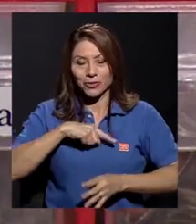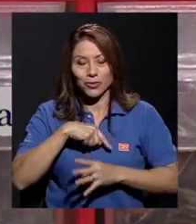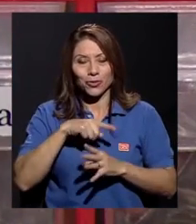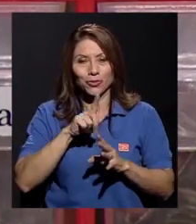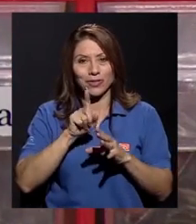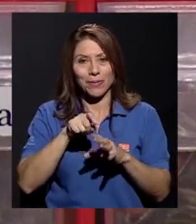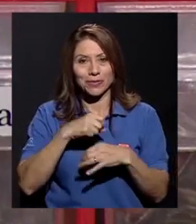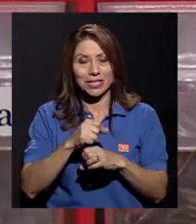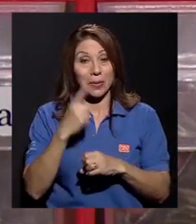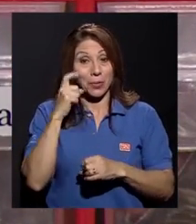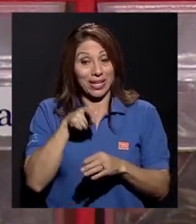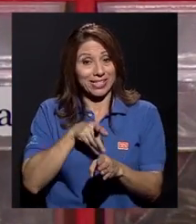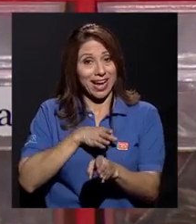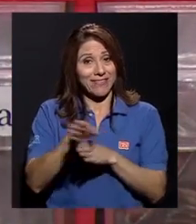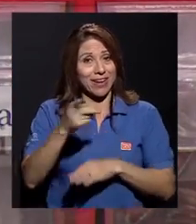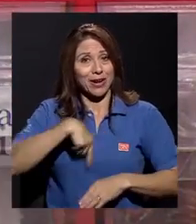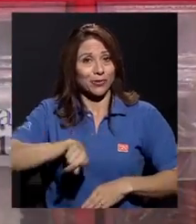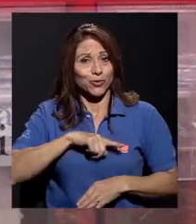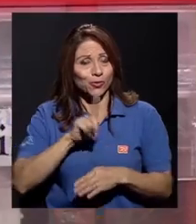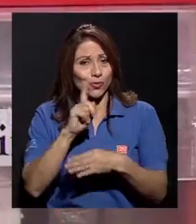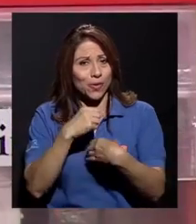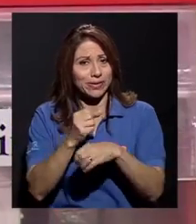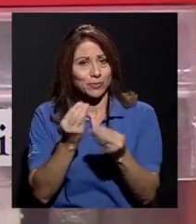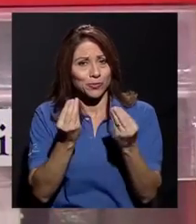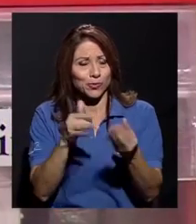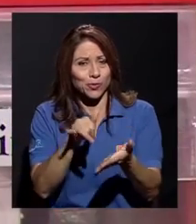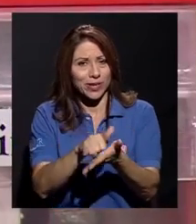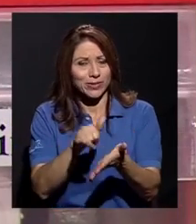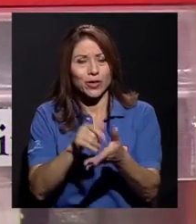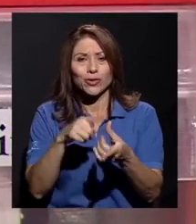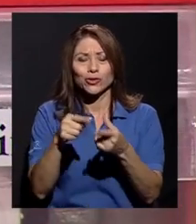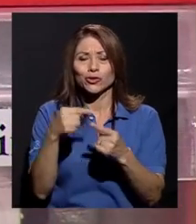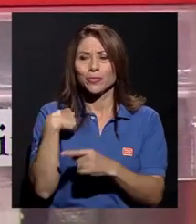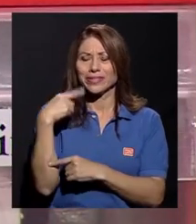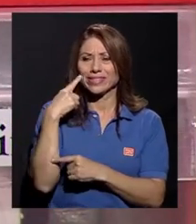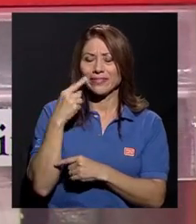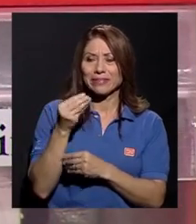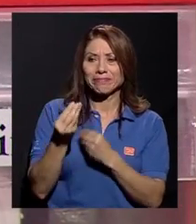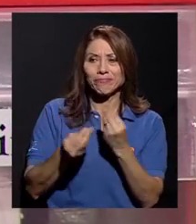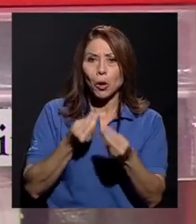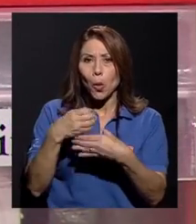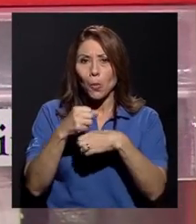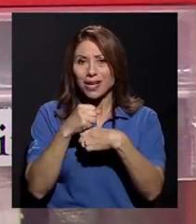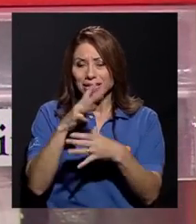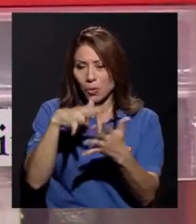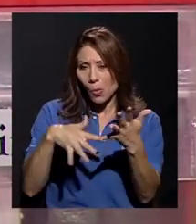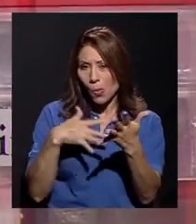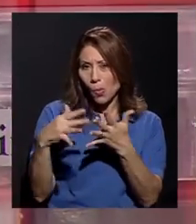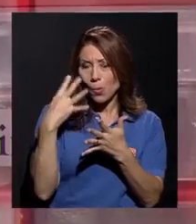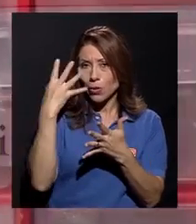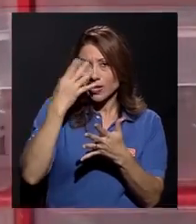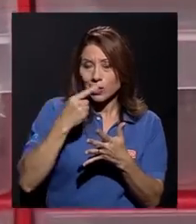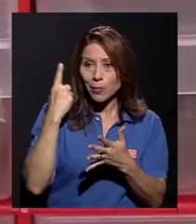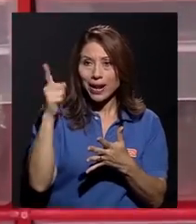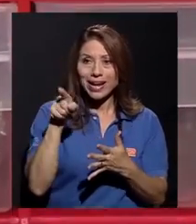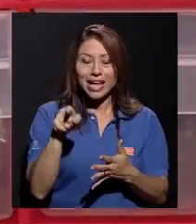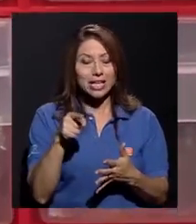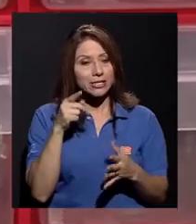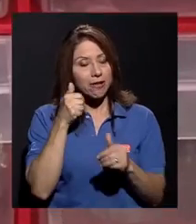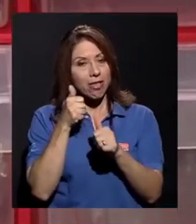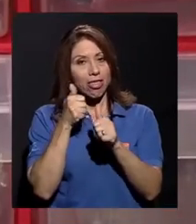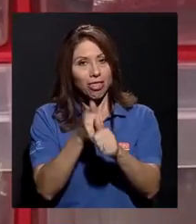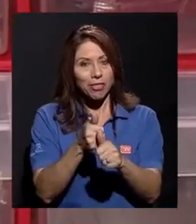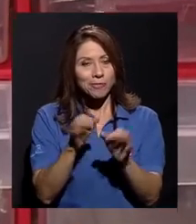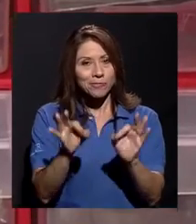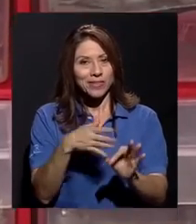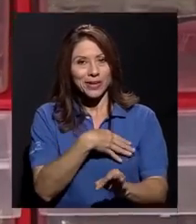nosotros hagamos mucho en esta carrera, ¿verdad? Entonces era como, ¿cómo le puedo yo hacer esto bonito a la paciente para que le guste y lo siga?